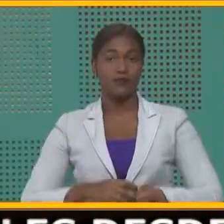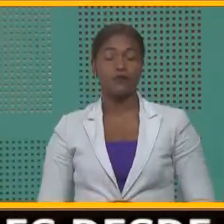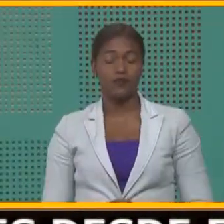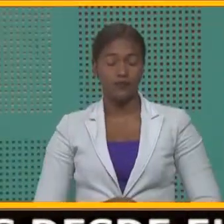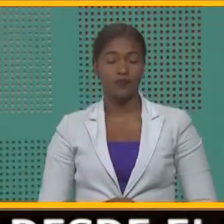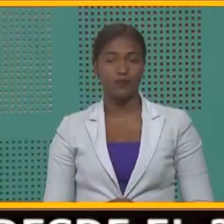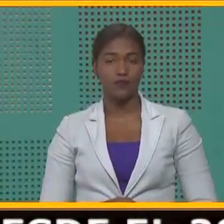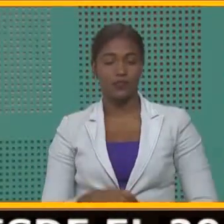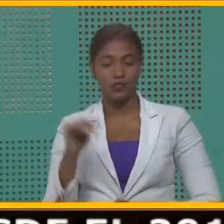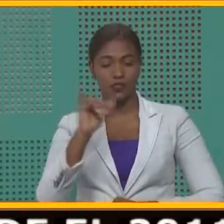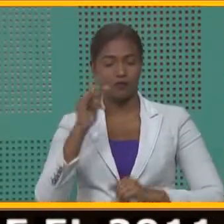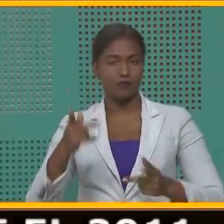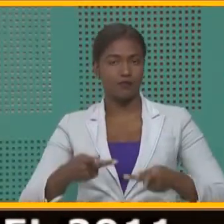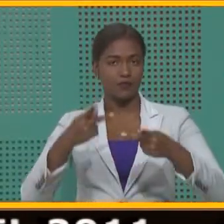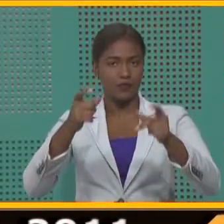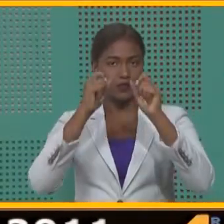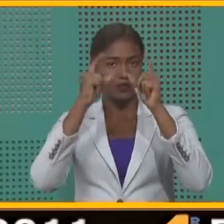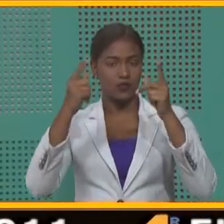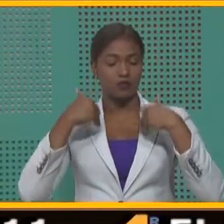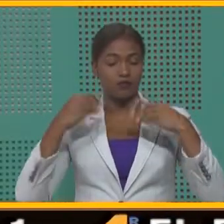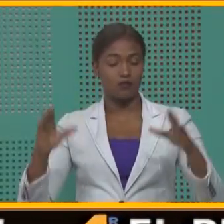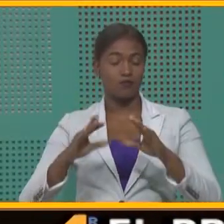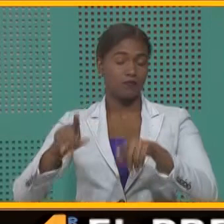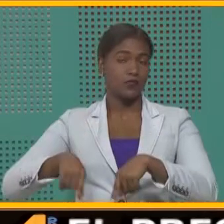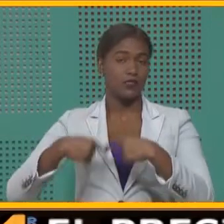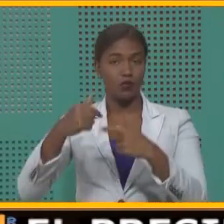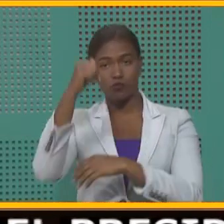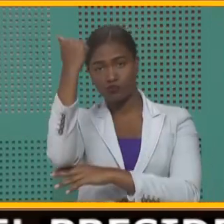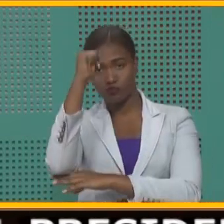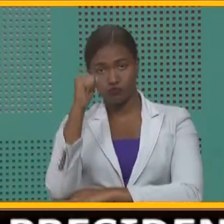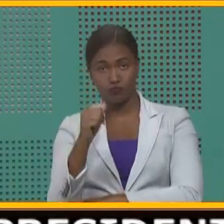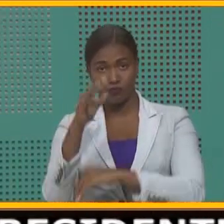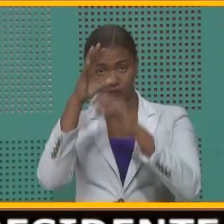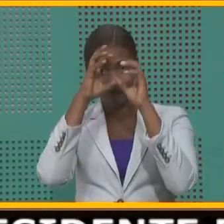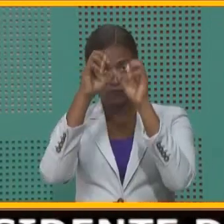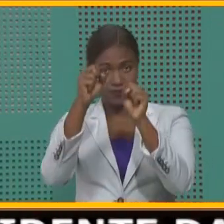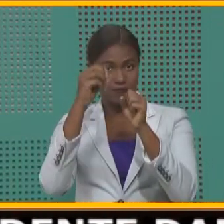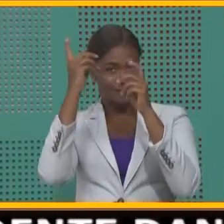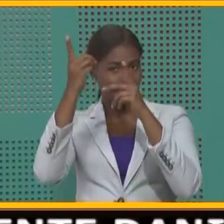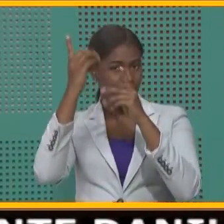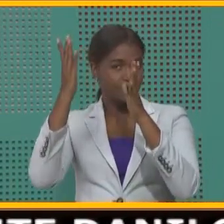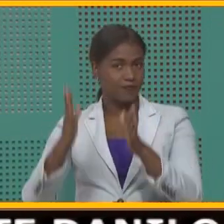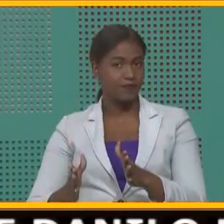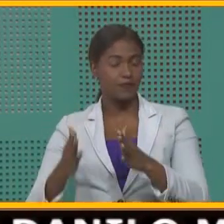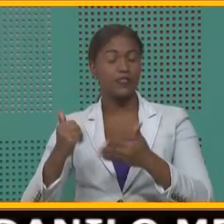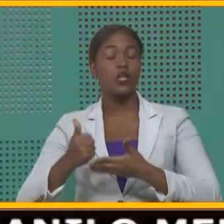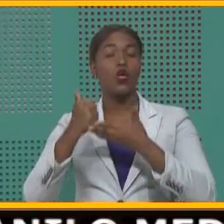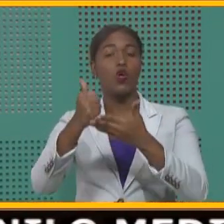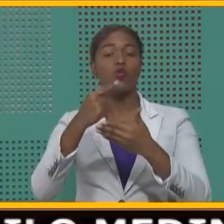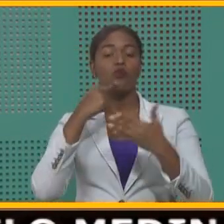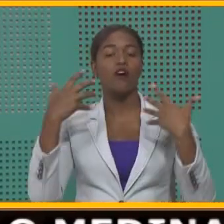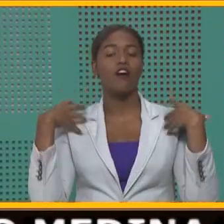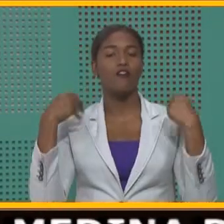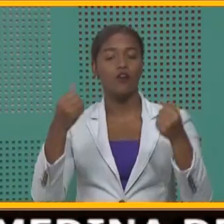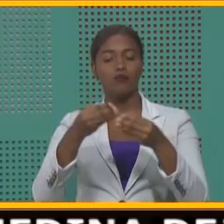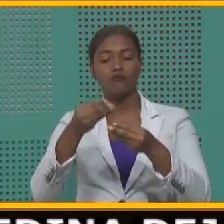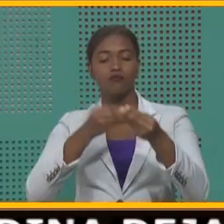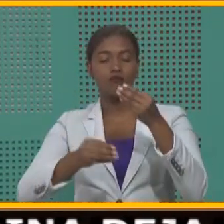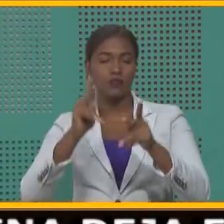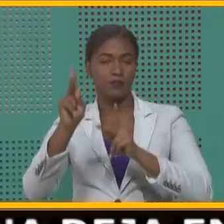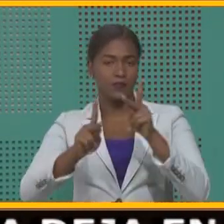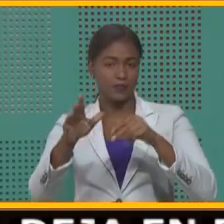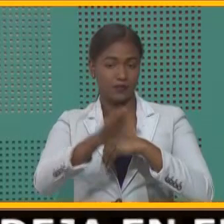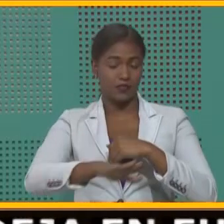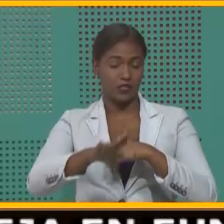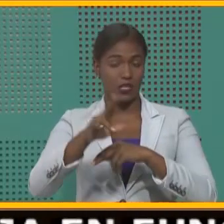Es que las visitas sorpresa que realiza cada domingo el presidente Danilo Medina ayudan a fortalecer la economía de los pueblos, aumentar